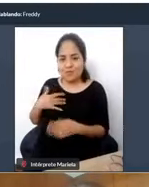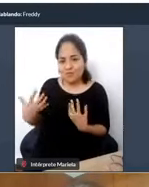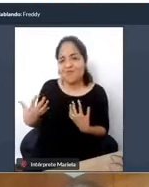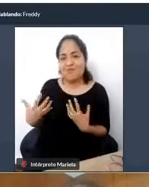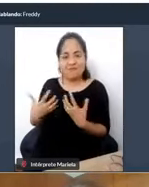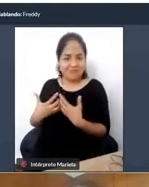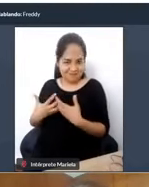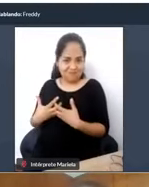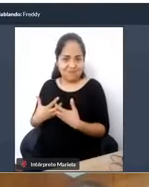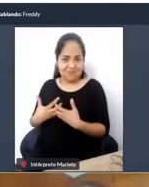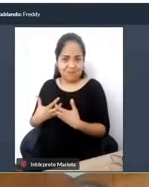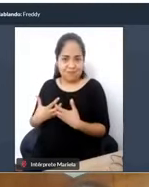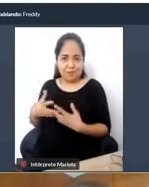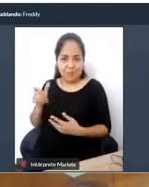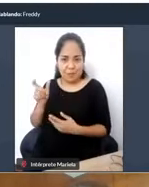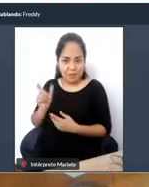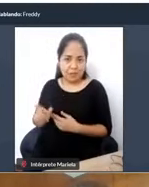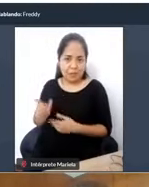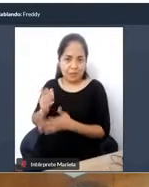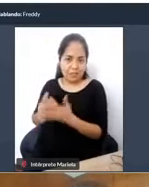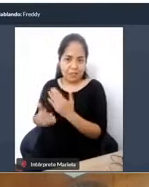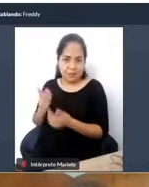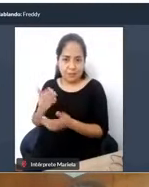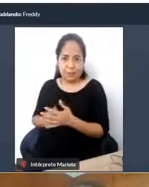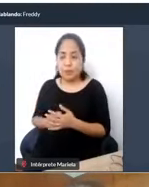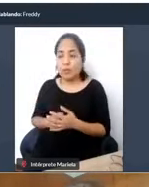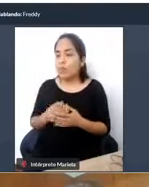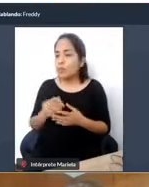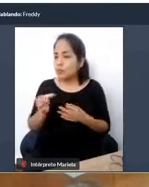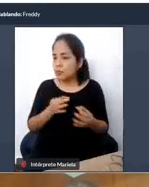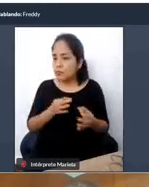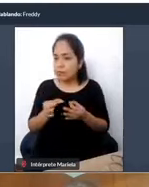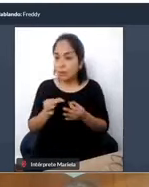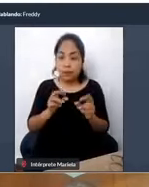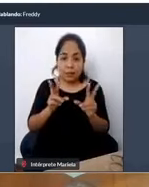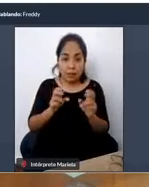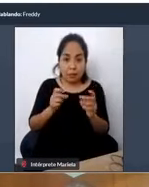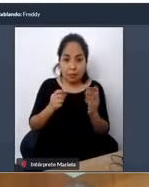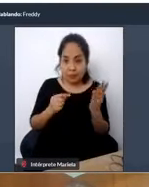técnicas, varias de las que ya se han dicho, pero igual enfatizaré en ellas.